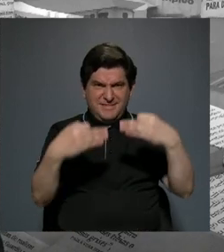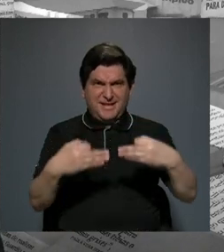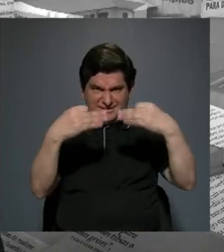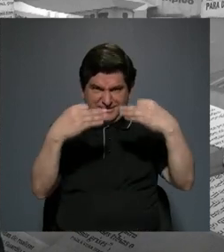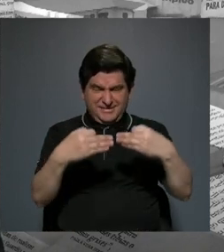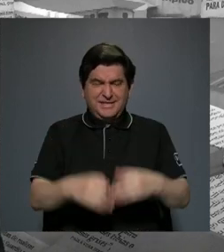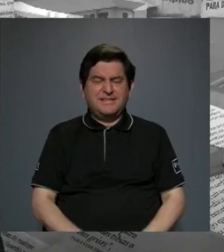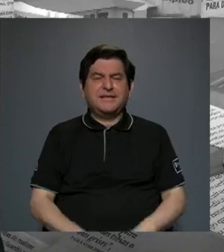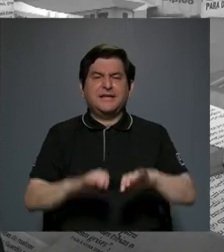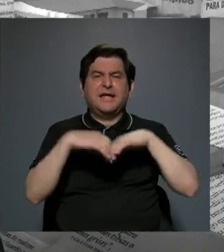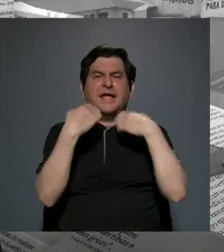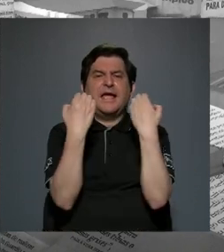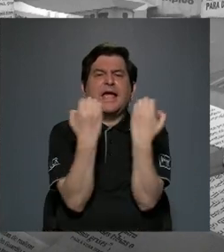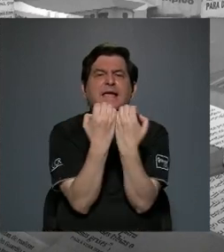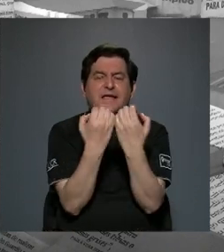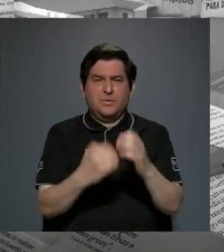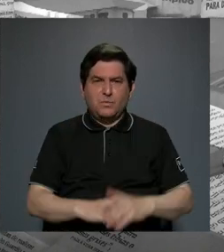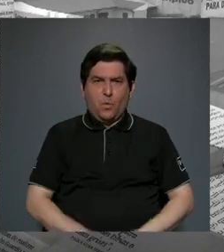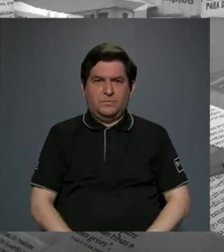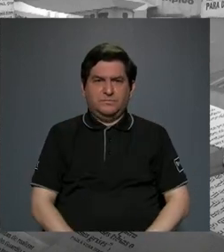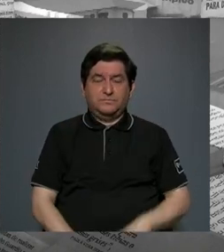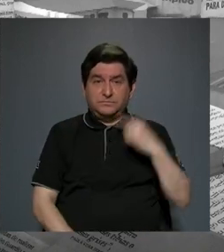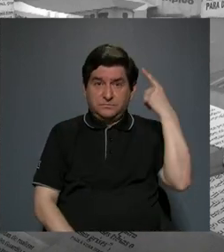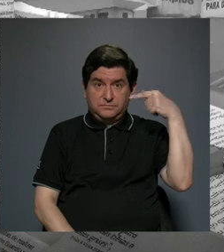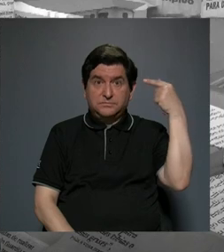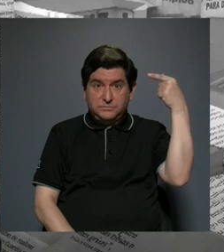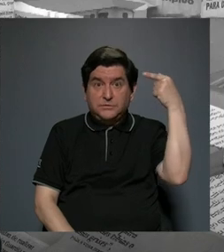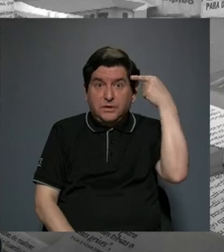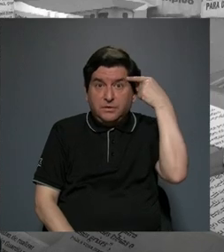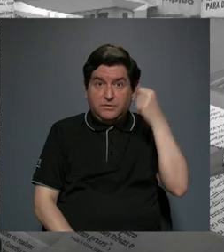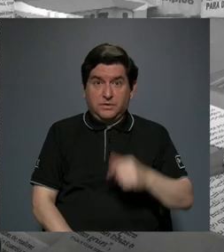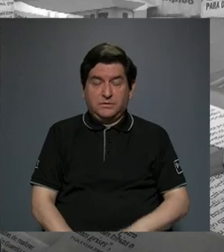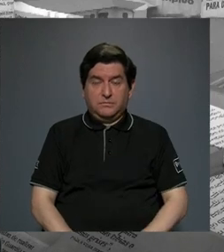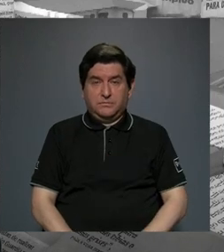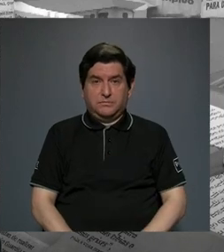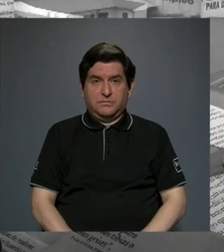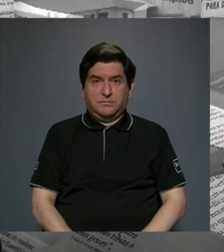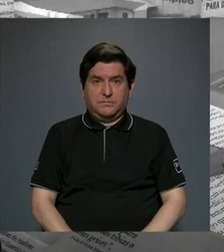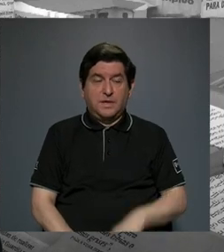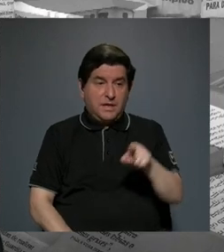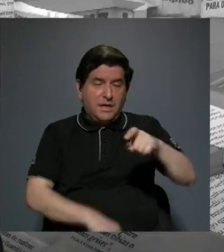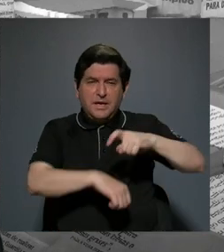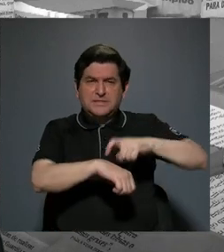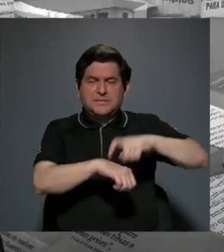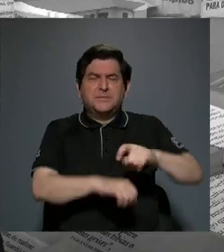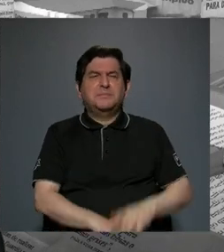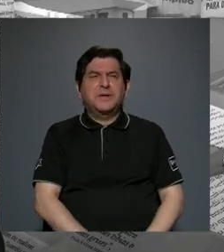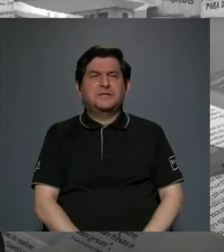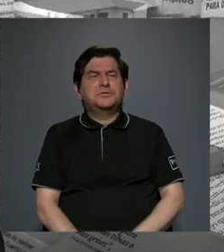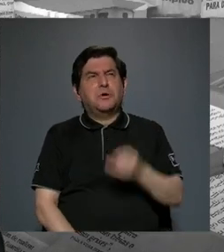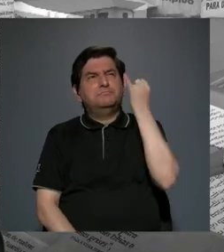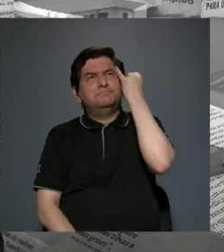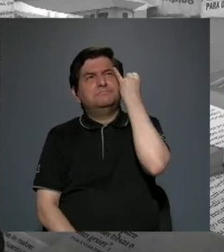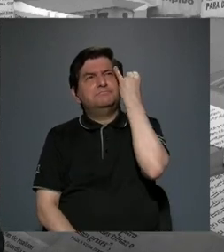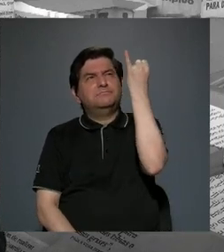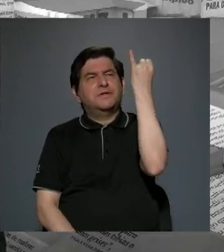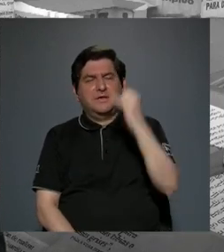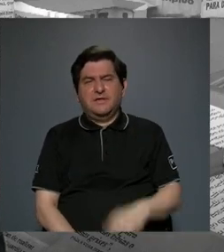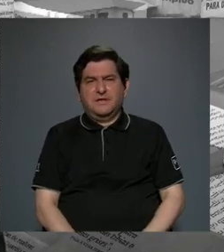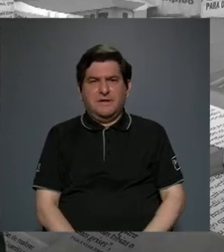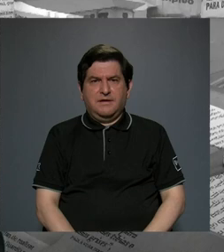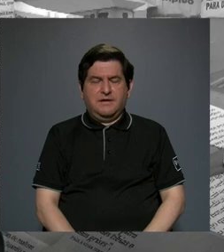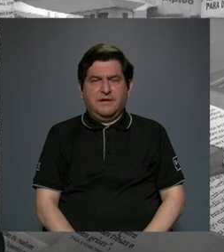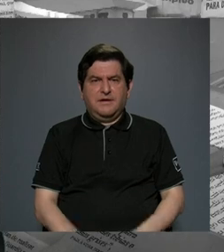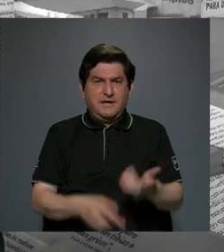de aquel equipo de gobierno que tomó la iniciativa y más que